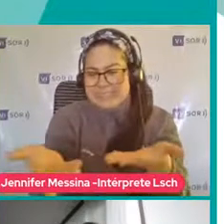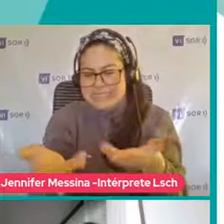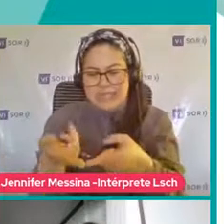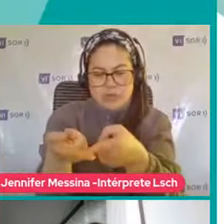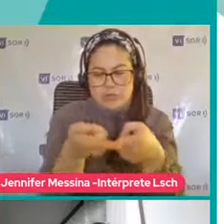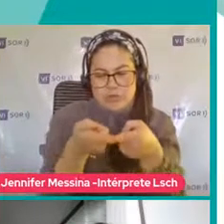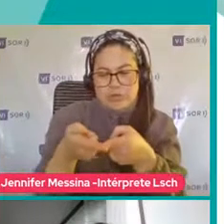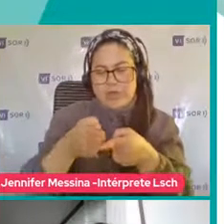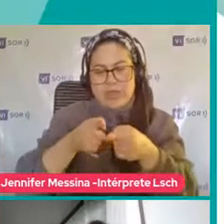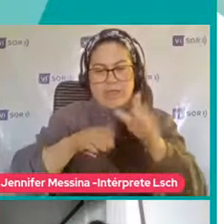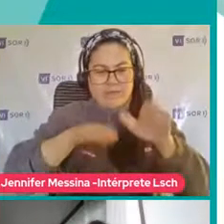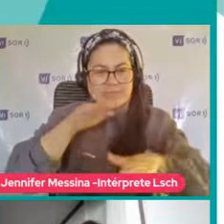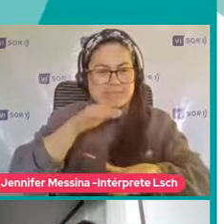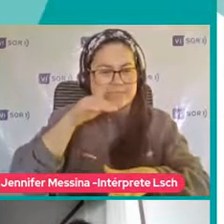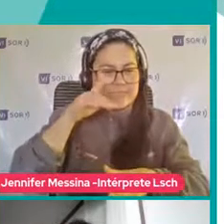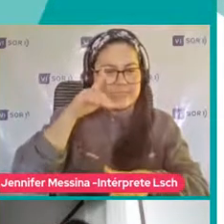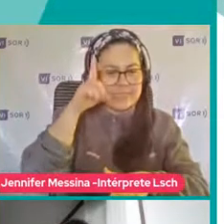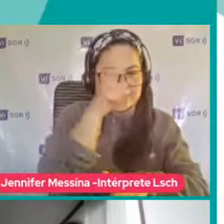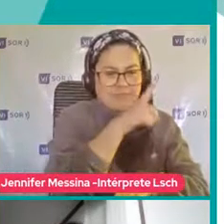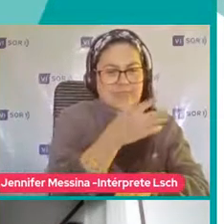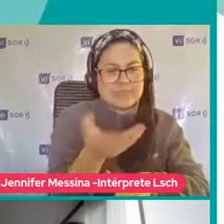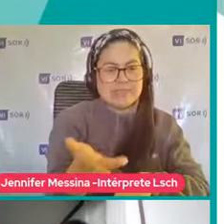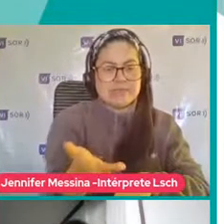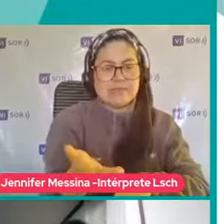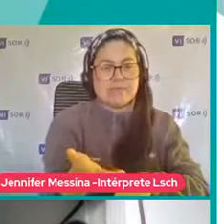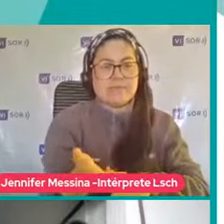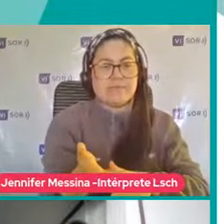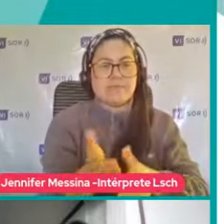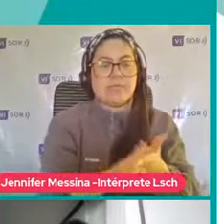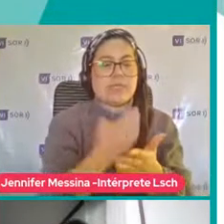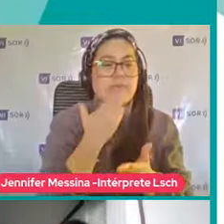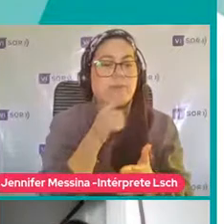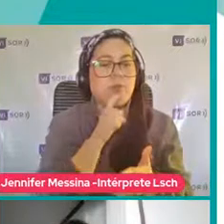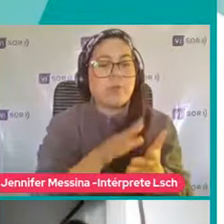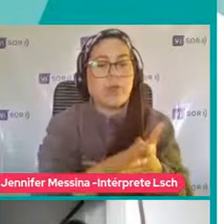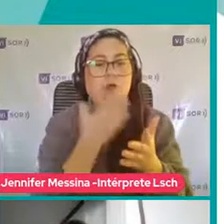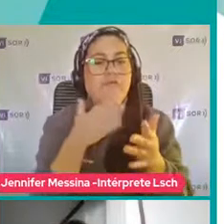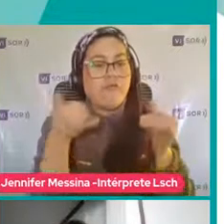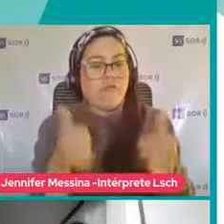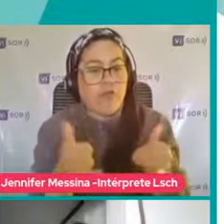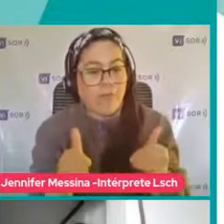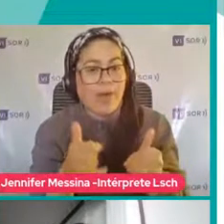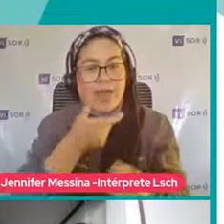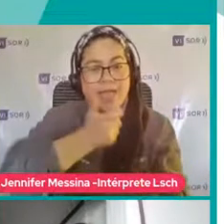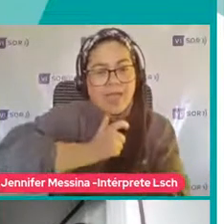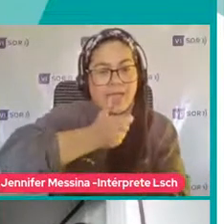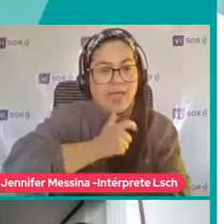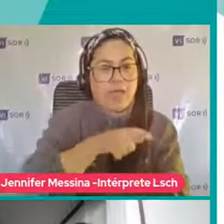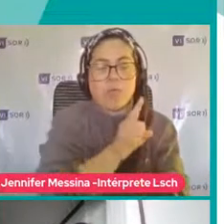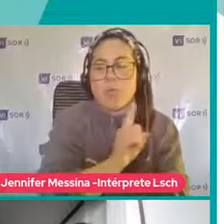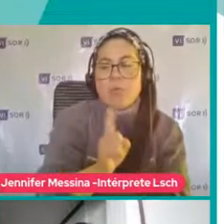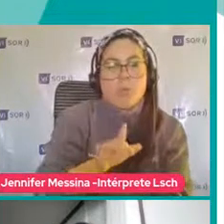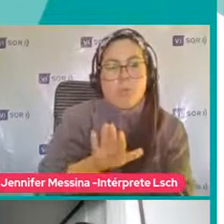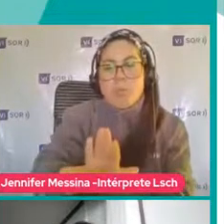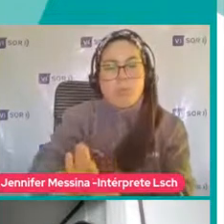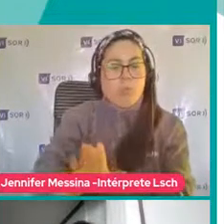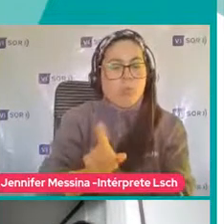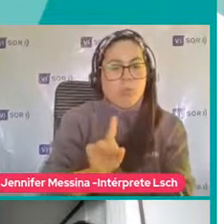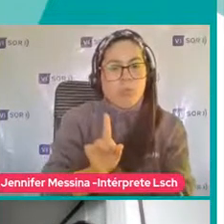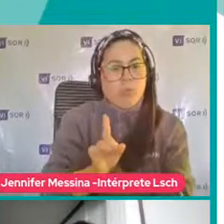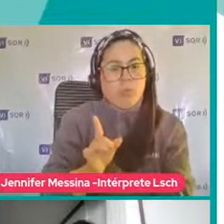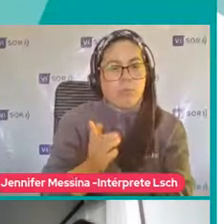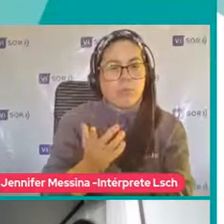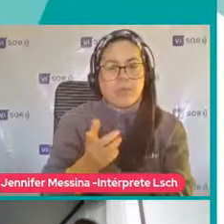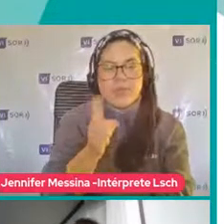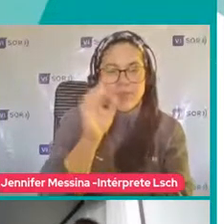No es capaz De percibir Las sutilezas Bromas Presenta Poco espacio Para